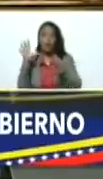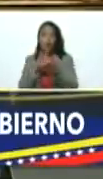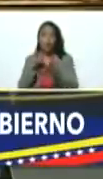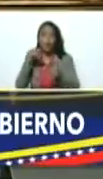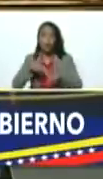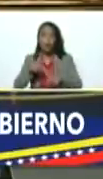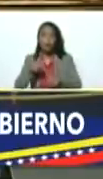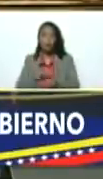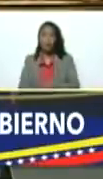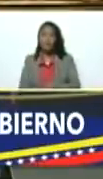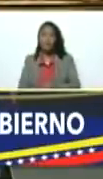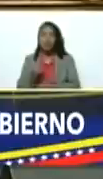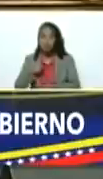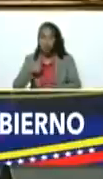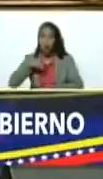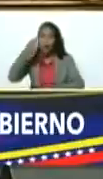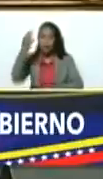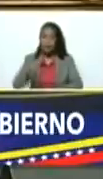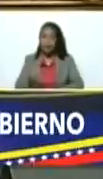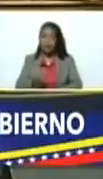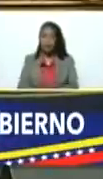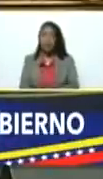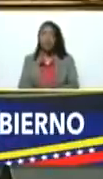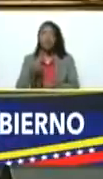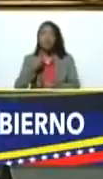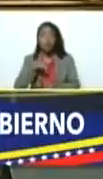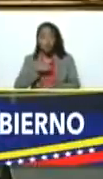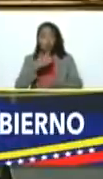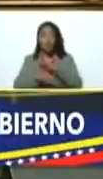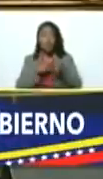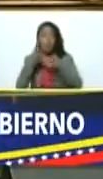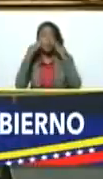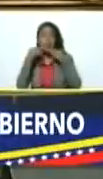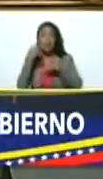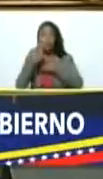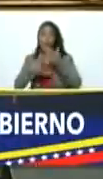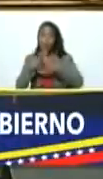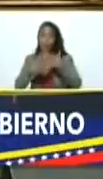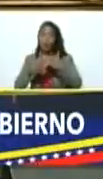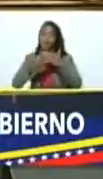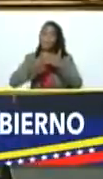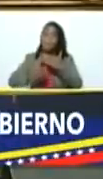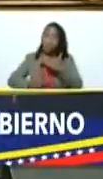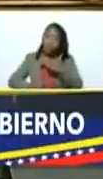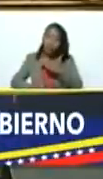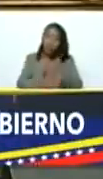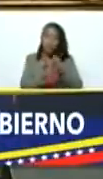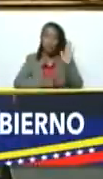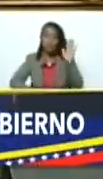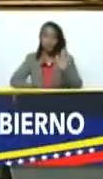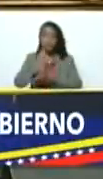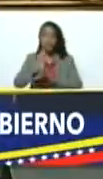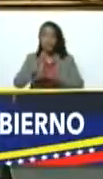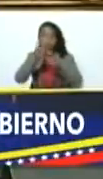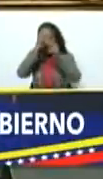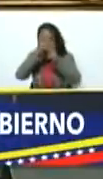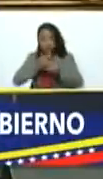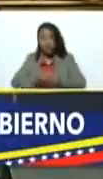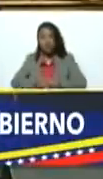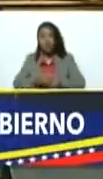se los garantizo tuvimos una experiencia que fuimos saliendo adelante con honestidad